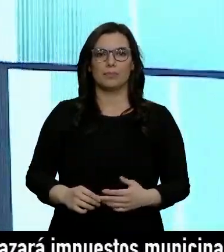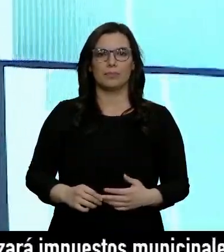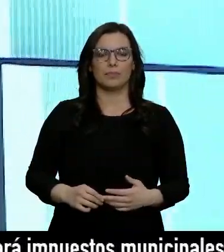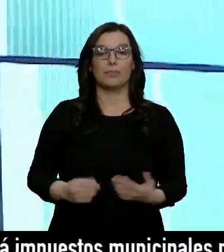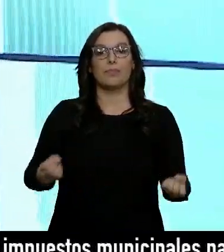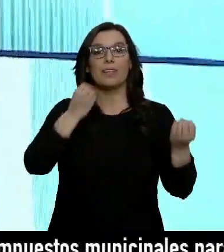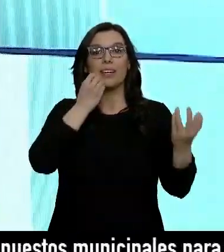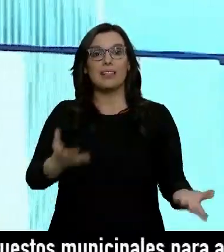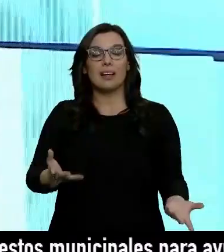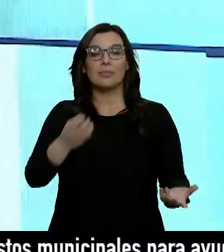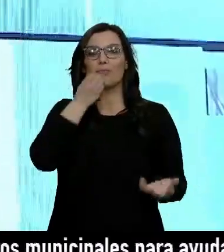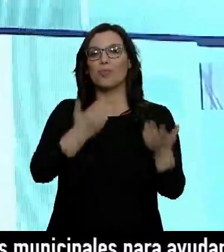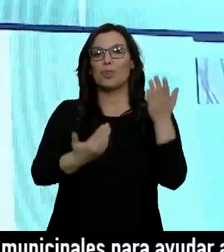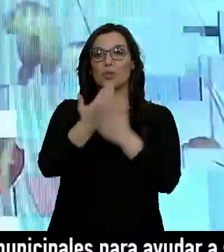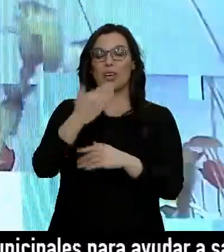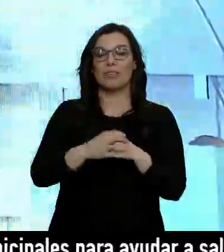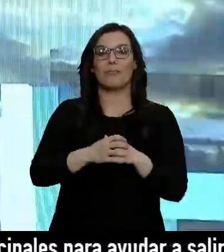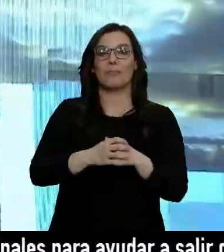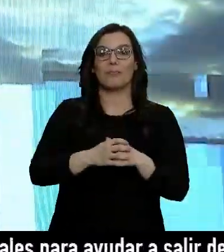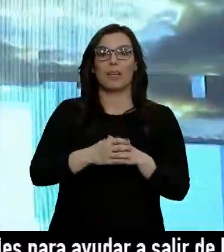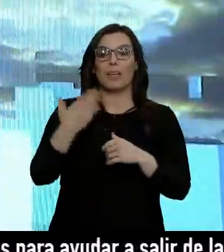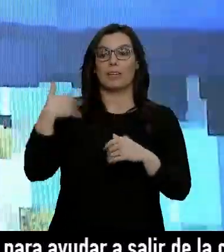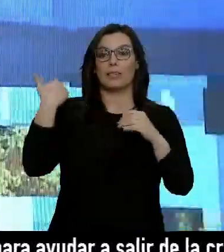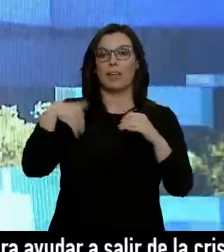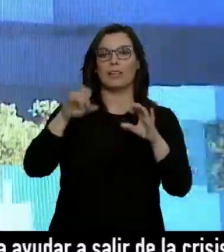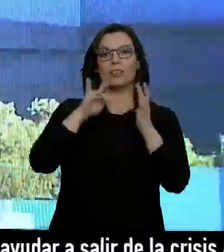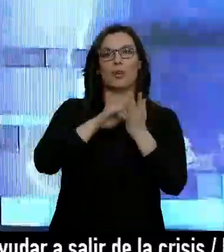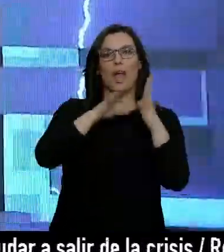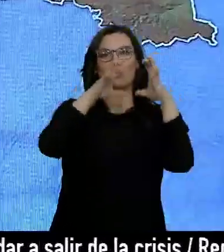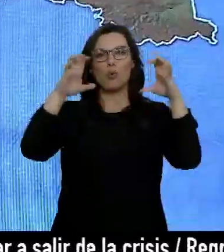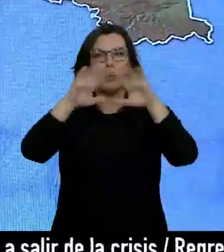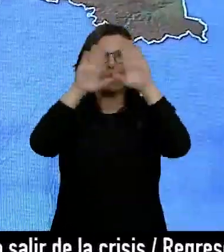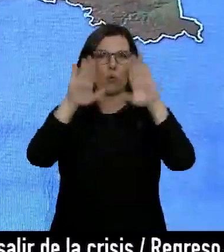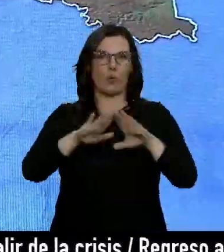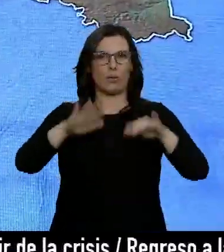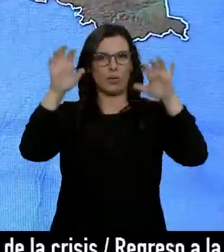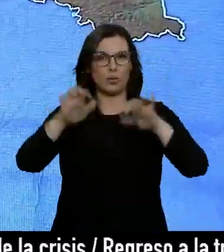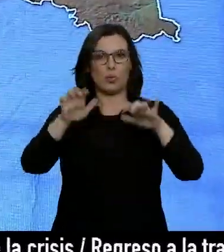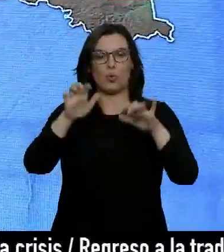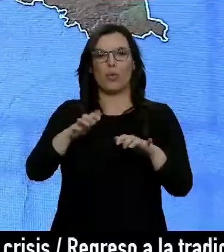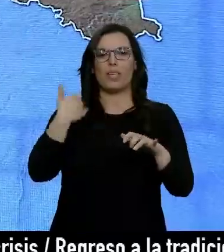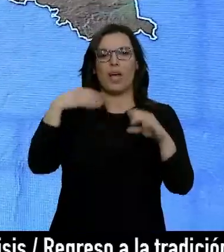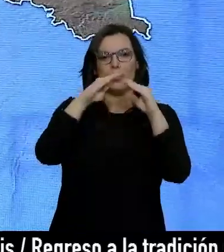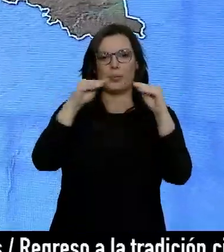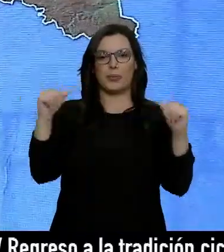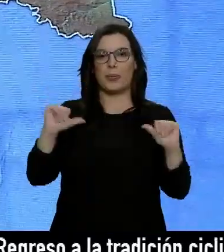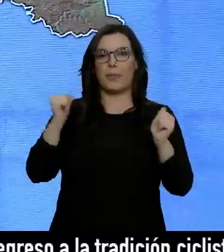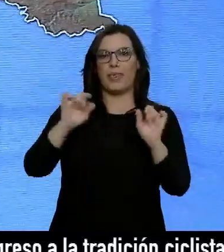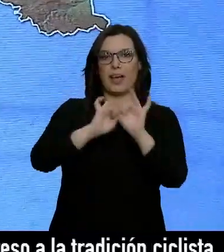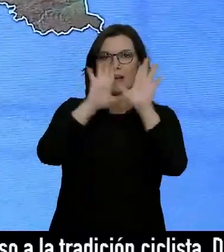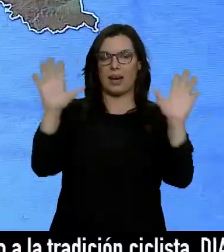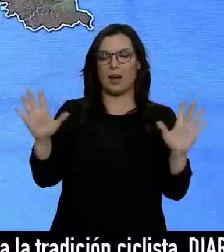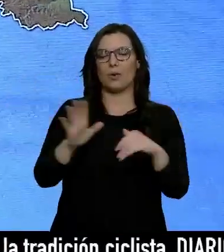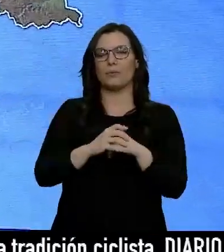¿Qué tal? ¿Cómo están? Muy buenos días. Un último frente ha cruzado la comunidad dejándonos algunas lluvias pero ya están yendo a menos. van a abrir algunos claros.